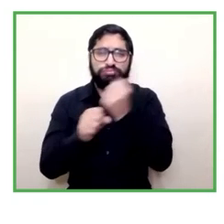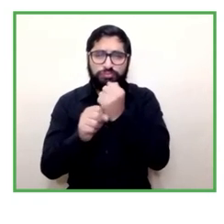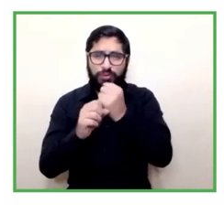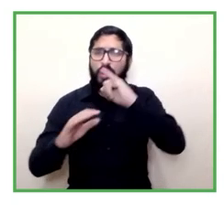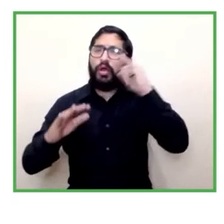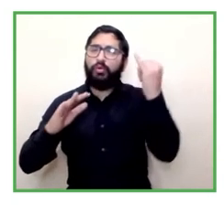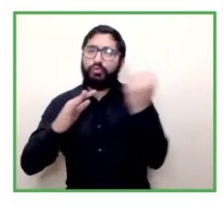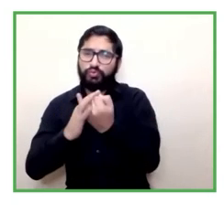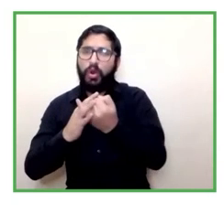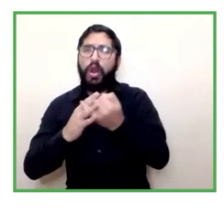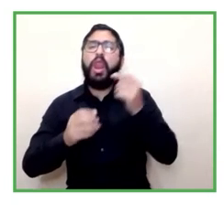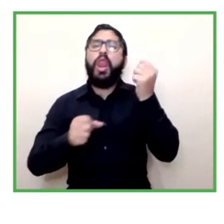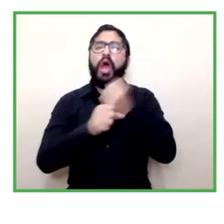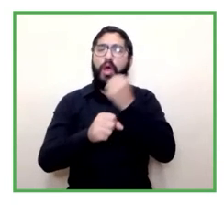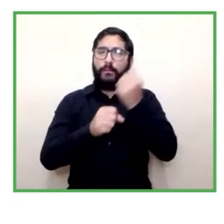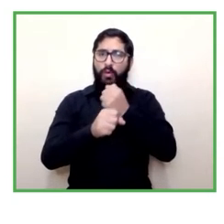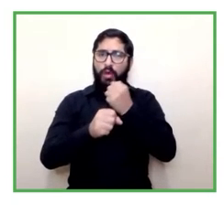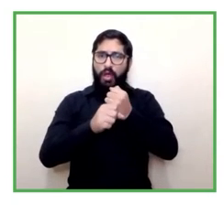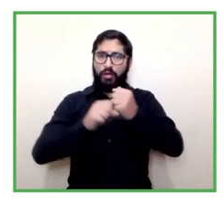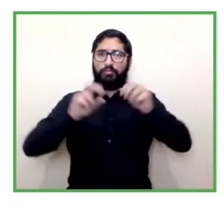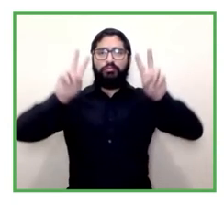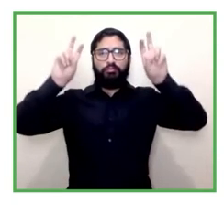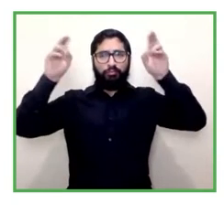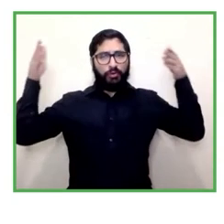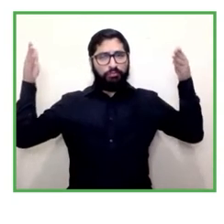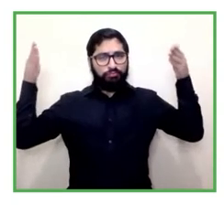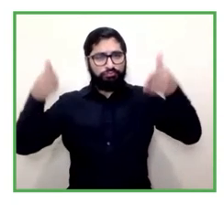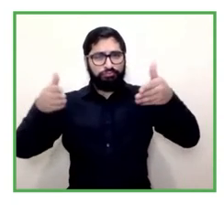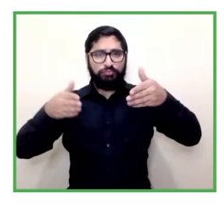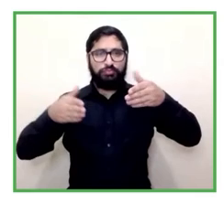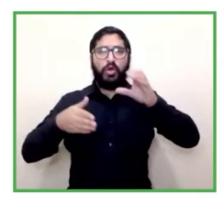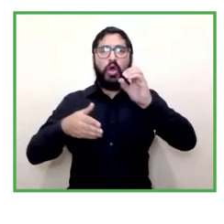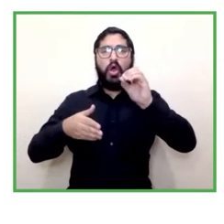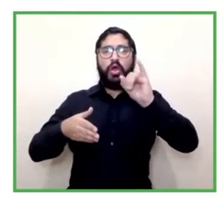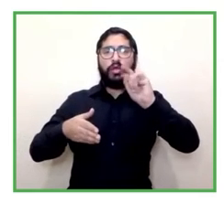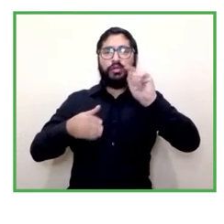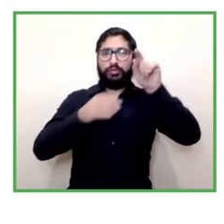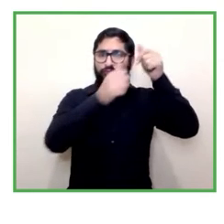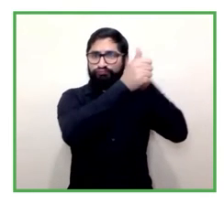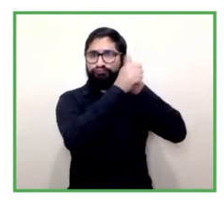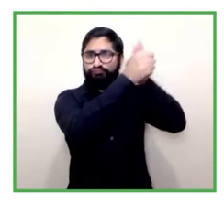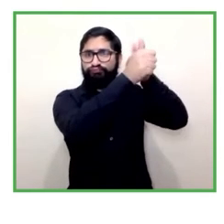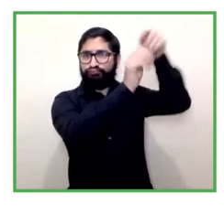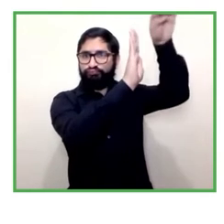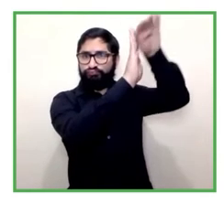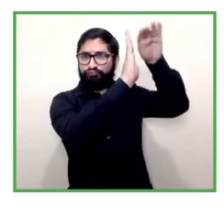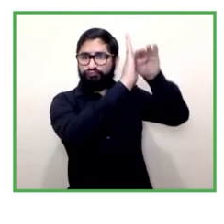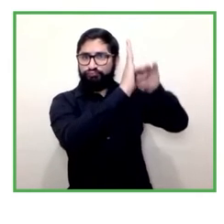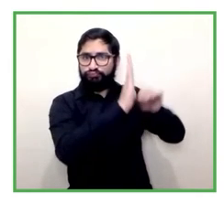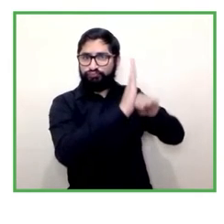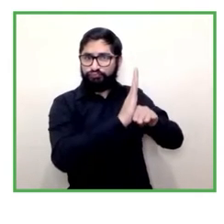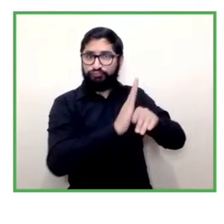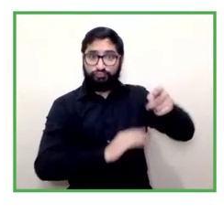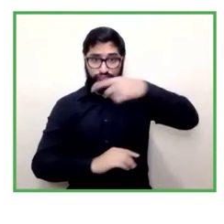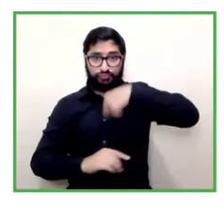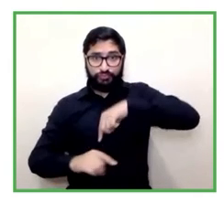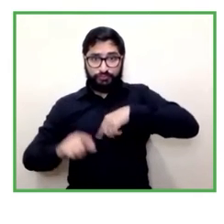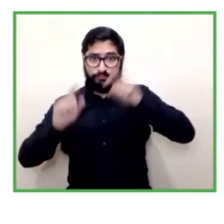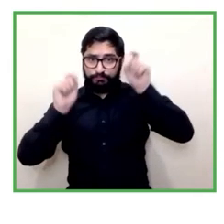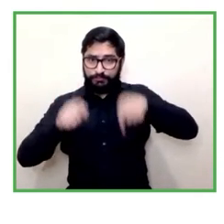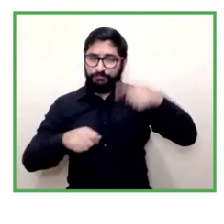marco general desde hoy nosotros tenemos una reflexión que ya venía venía muy